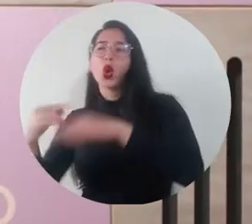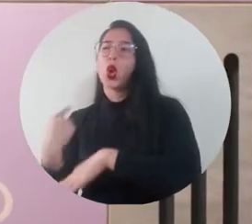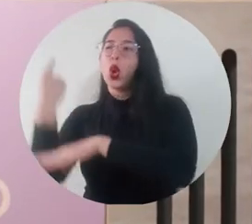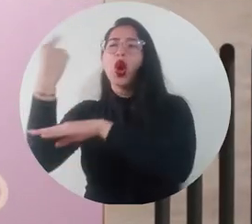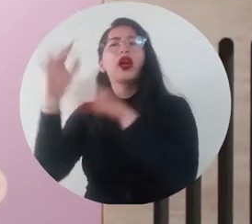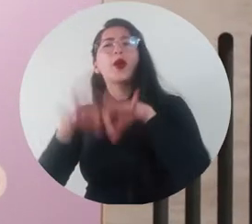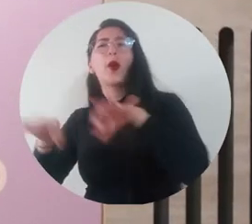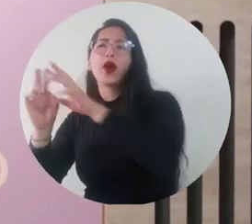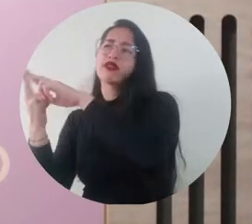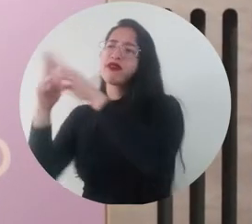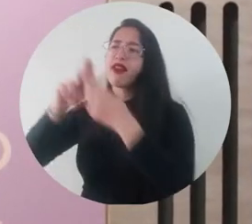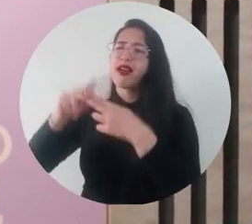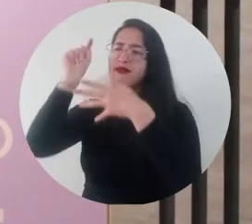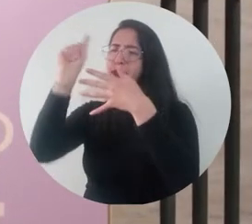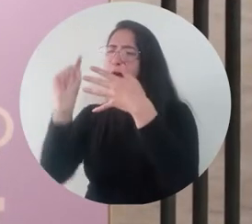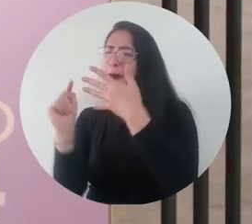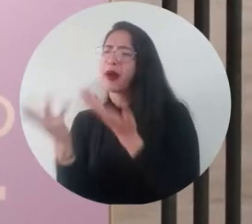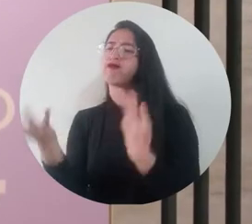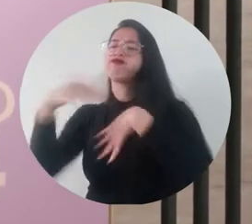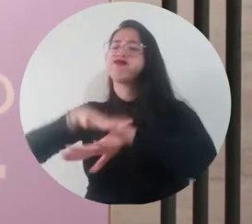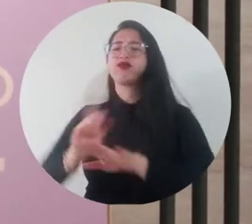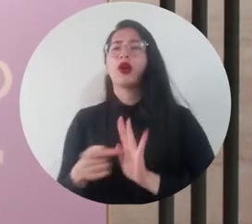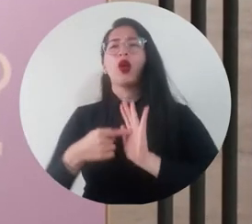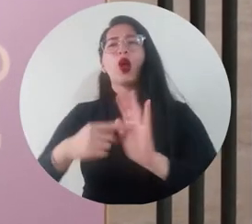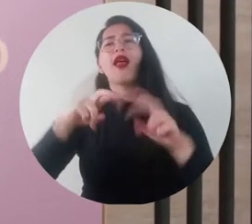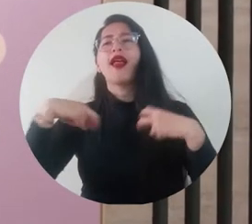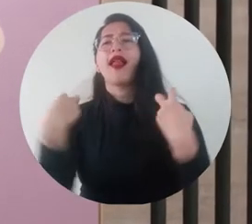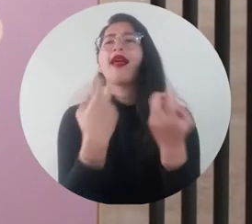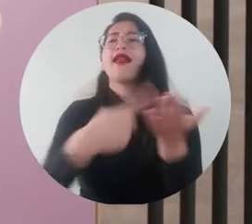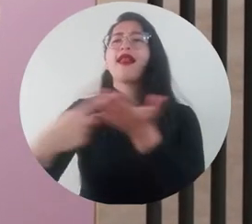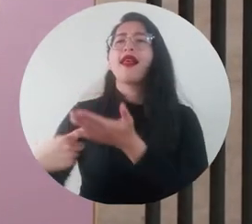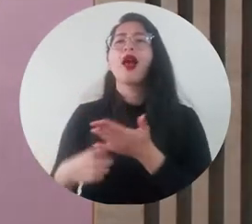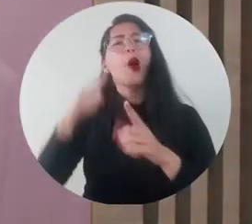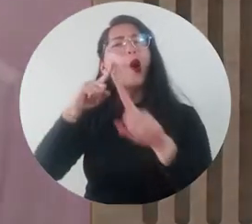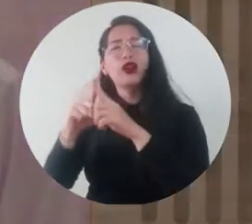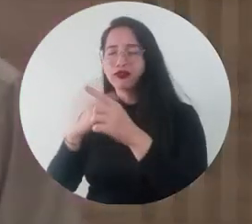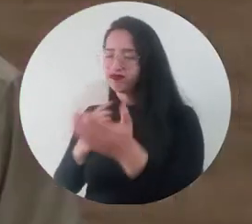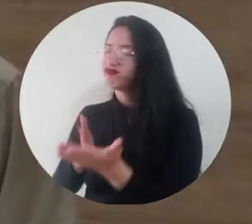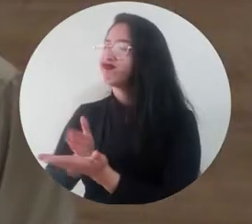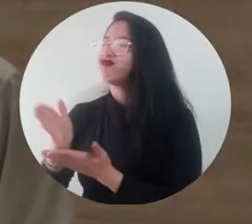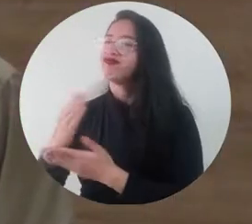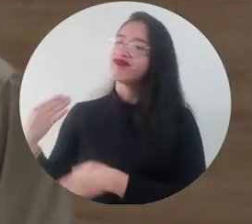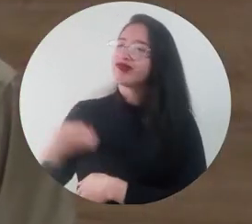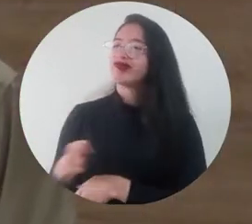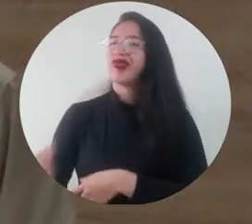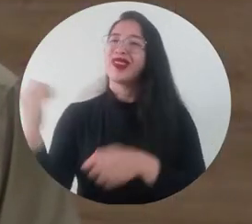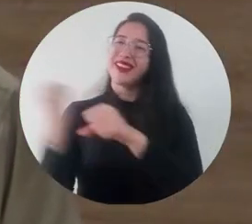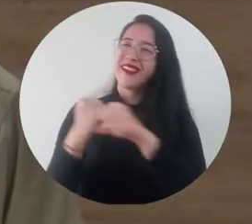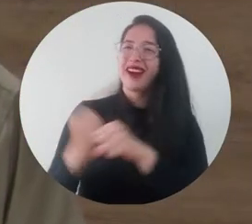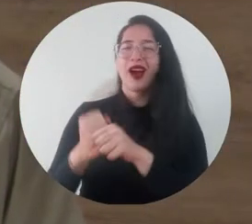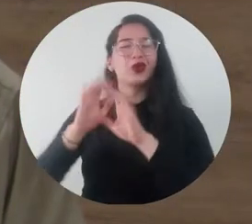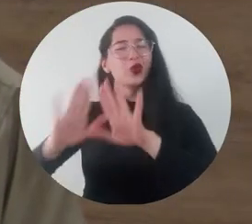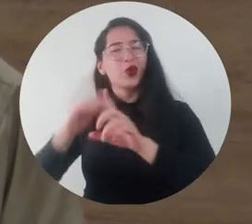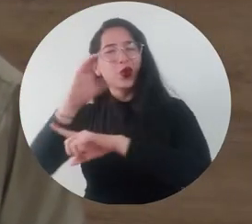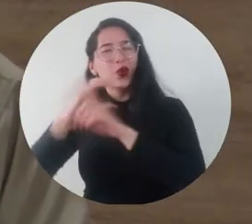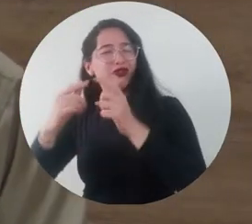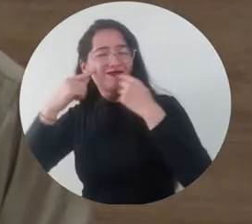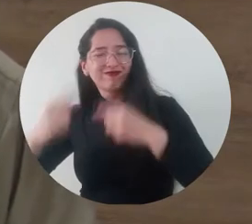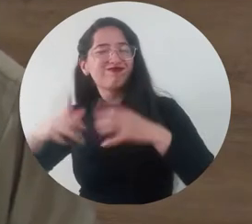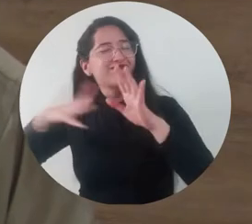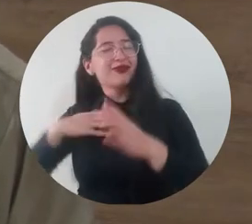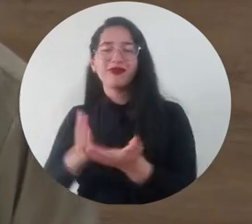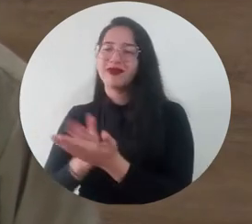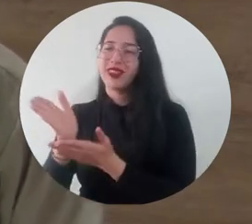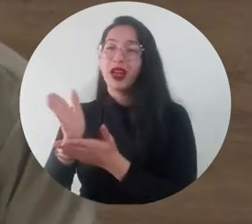-administrativas para el desarrollo de una pesca responsable Se busca que se cree una sostenibilidad de todos estos